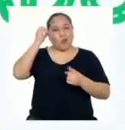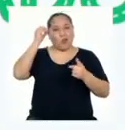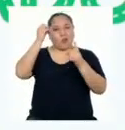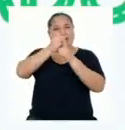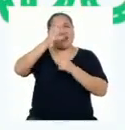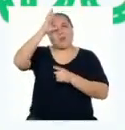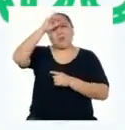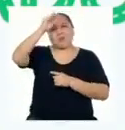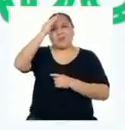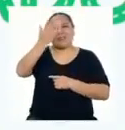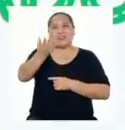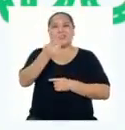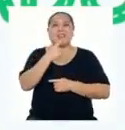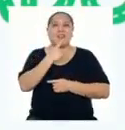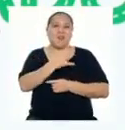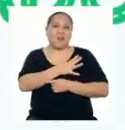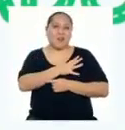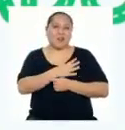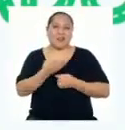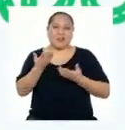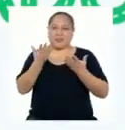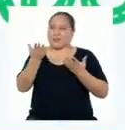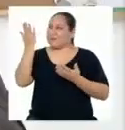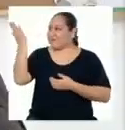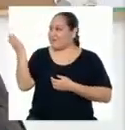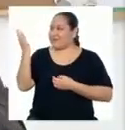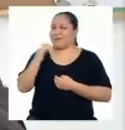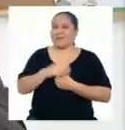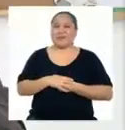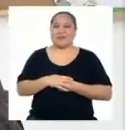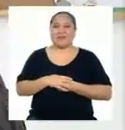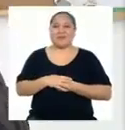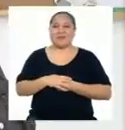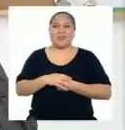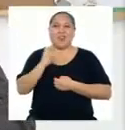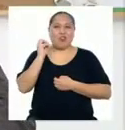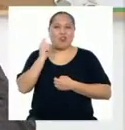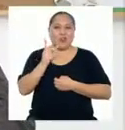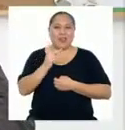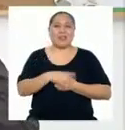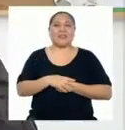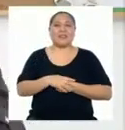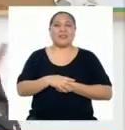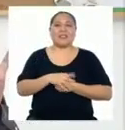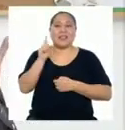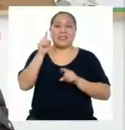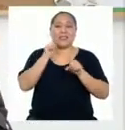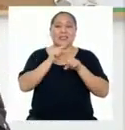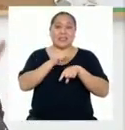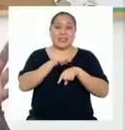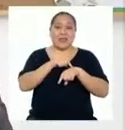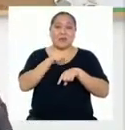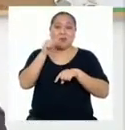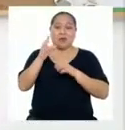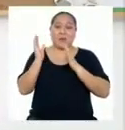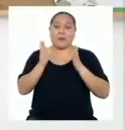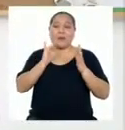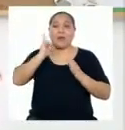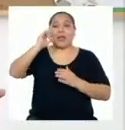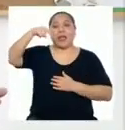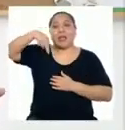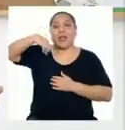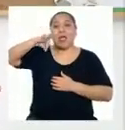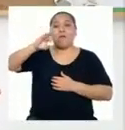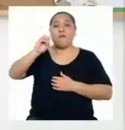reto a los chicos y chicas de cuarto? Les cedo la palabra. Bueno, es momento de que elaboren su infografía